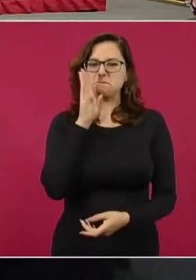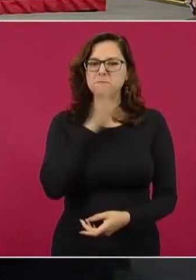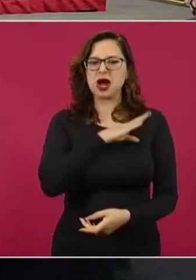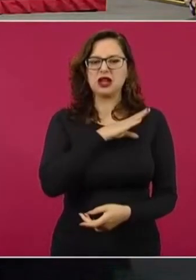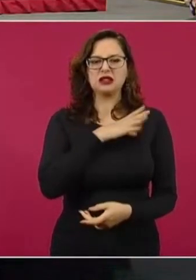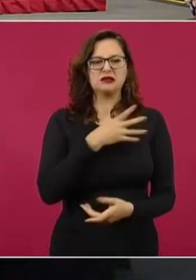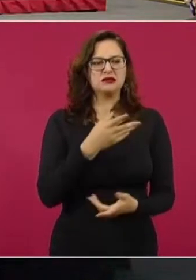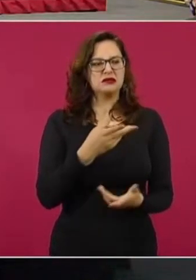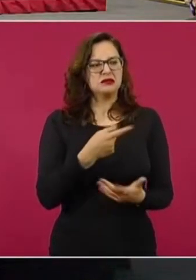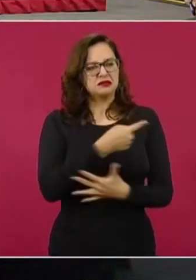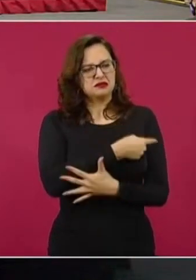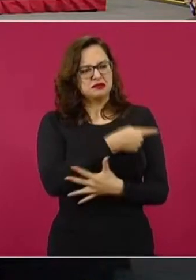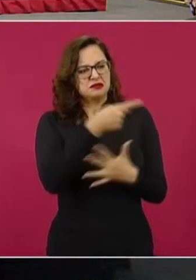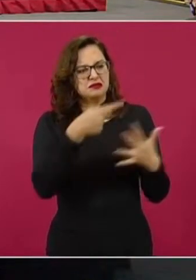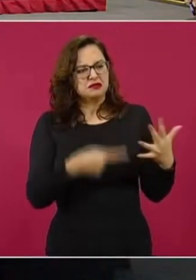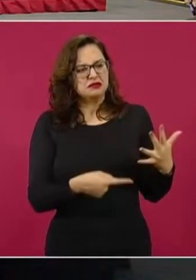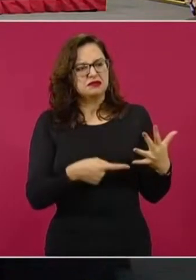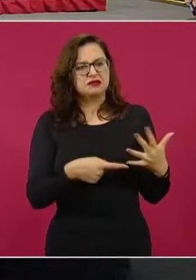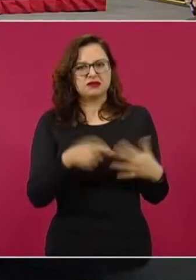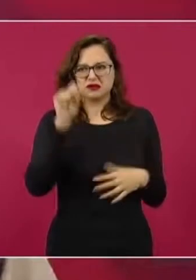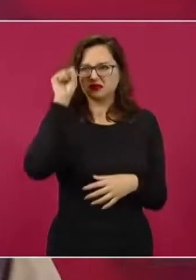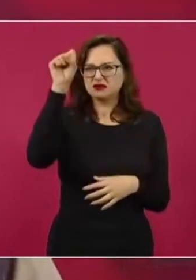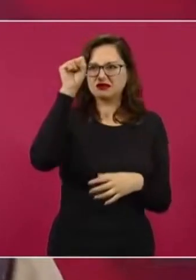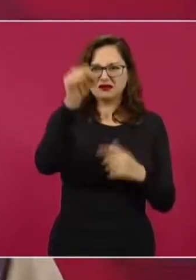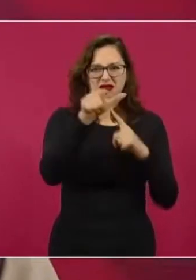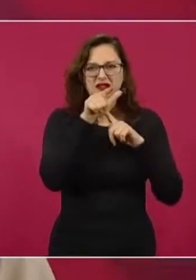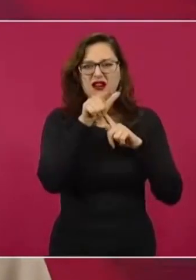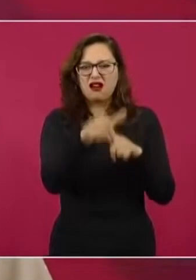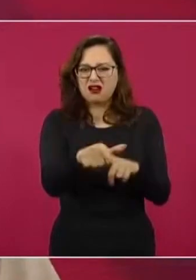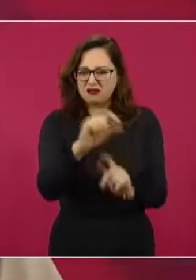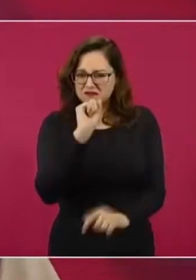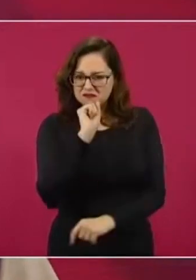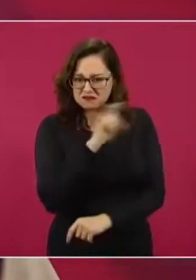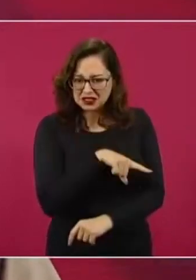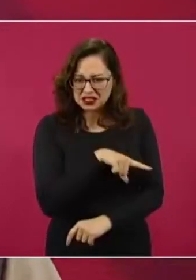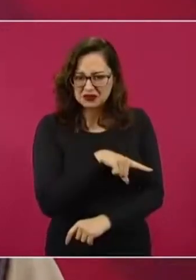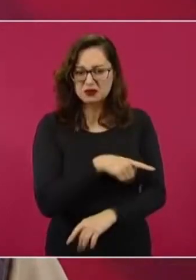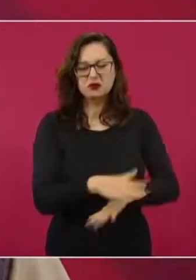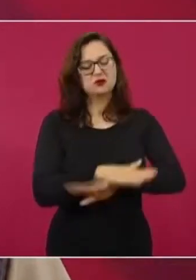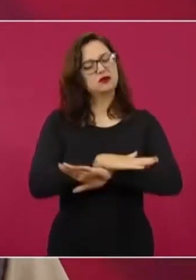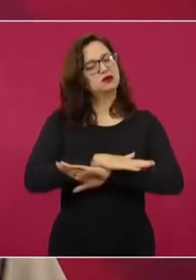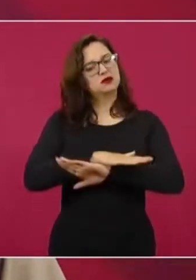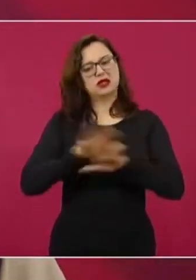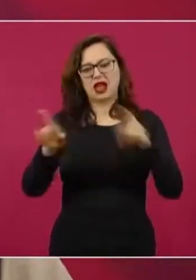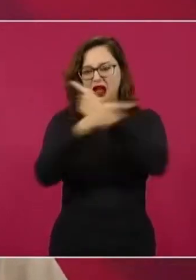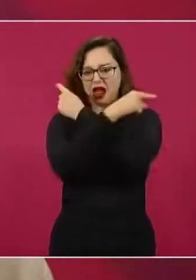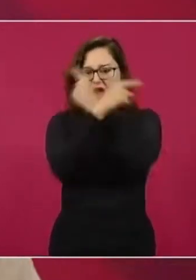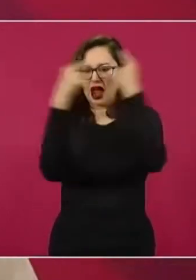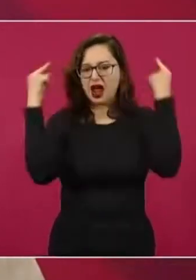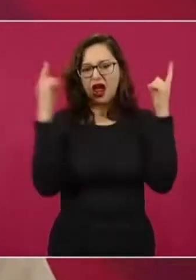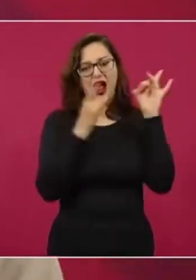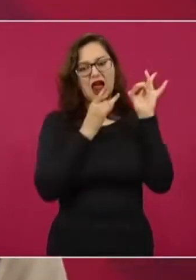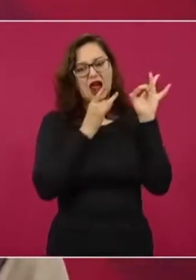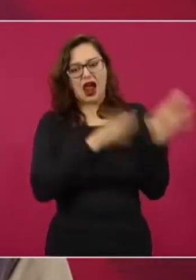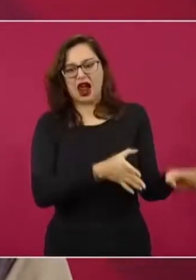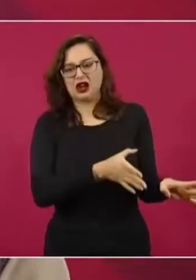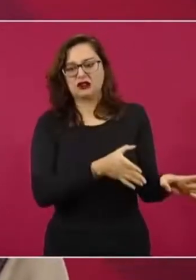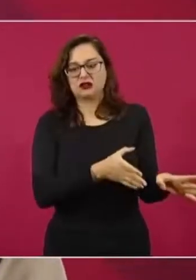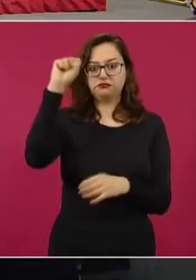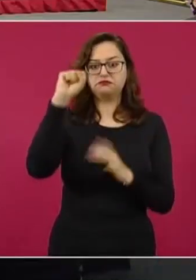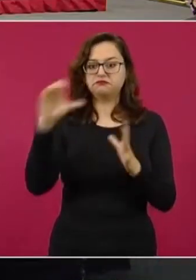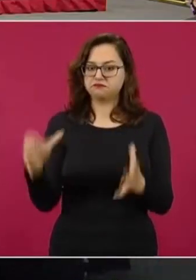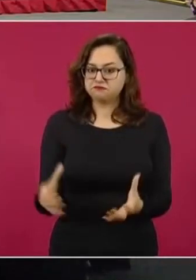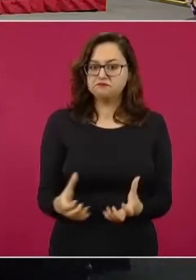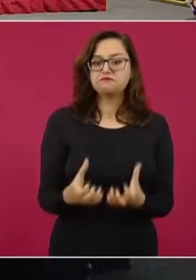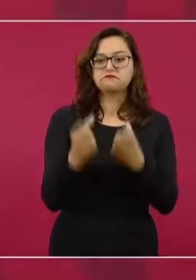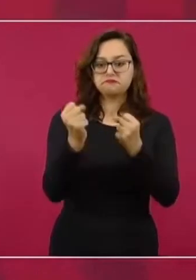dirigiendo nuestro sindicato. Creo que llegó el momento de que realmente como trabajadores petroleros nos unamos,